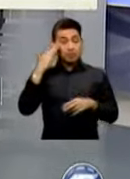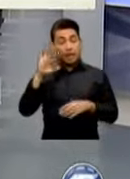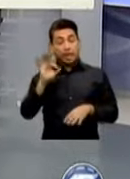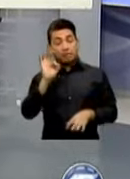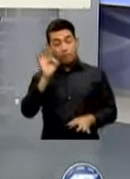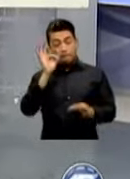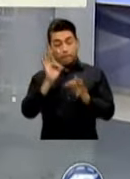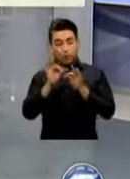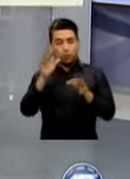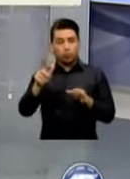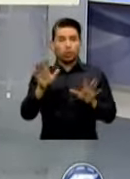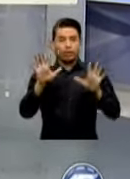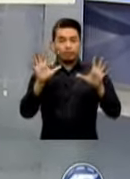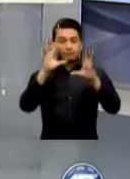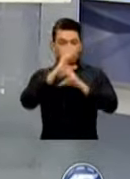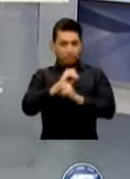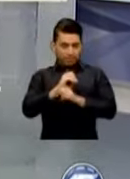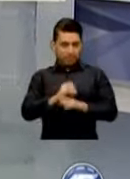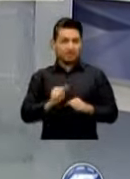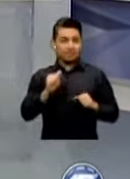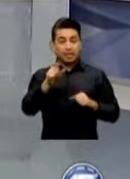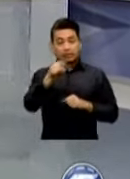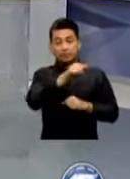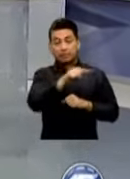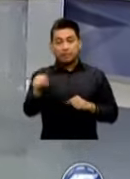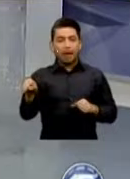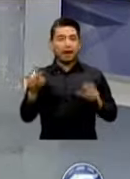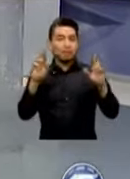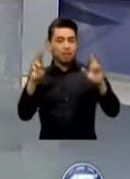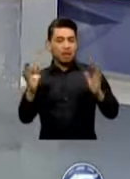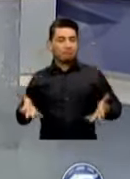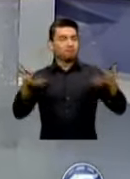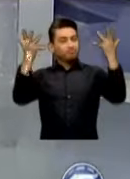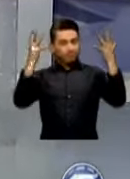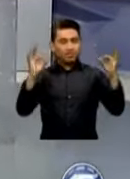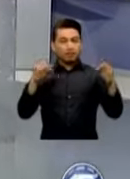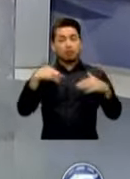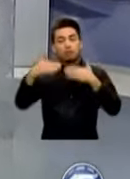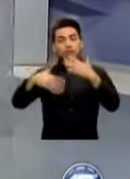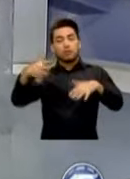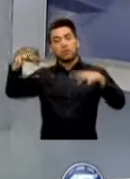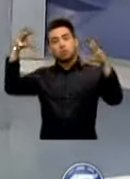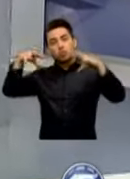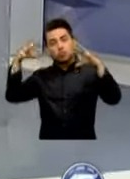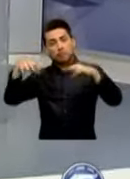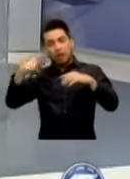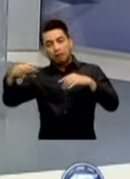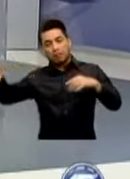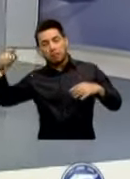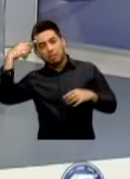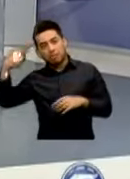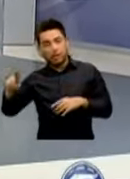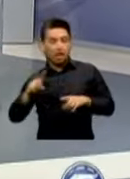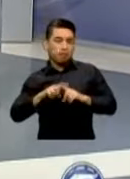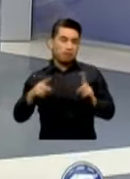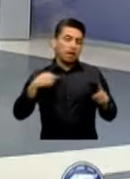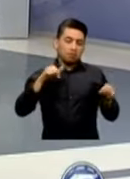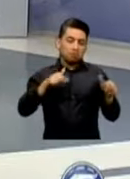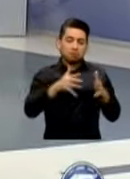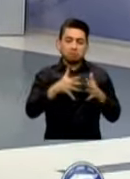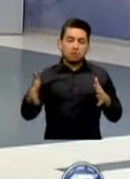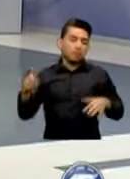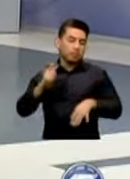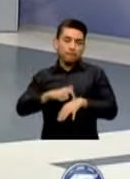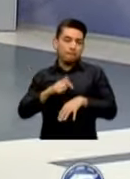Las 10 De La Noche Luis Así Es Que Sea Una Semana Llena De Éxitos Esperan Algunas Lluvias Durante Los Próximos Días Pero Estamos En Esta Temporada